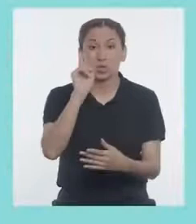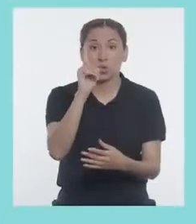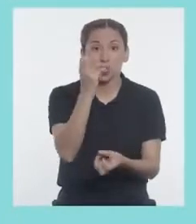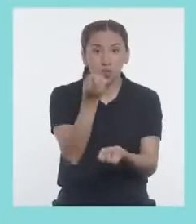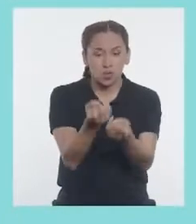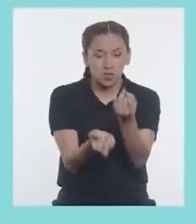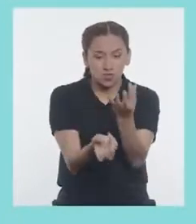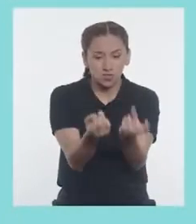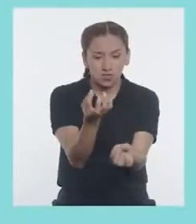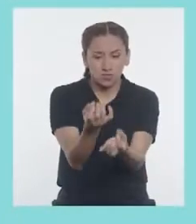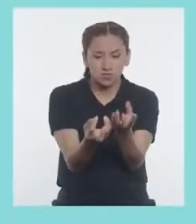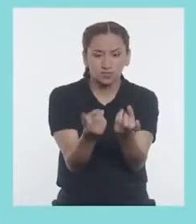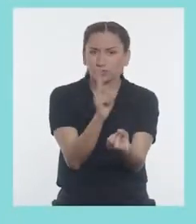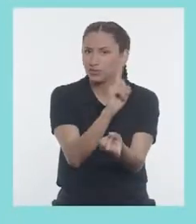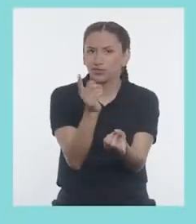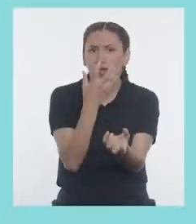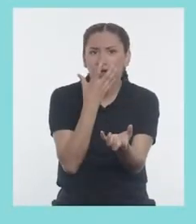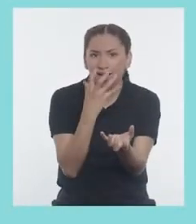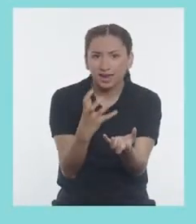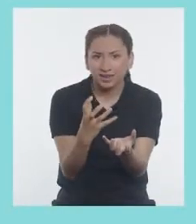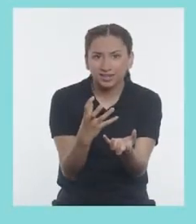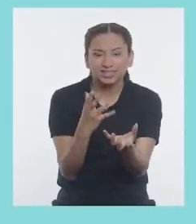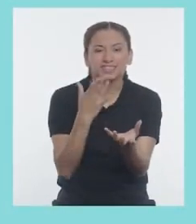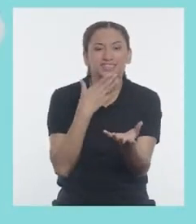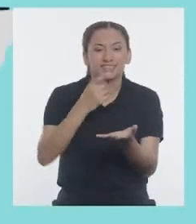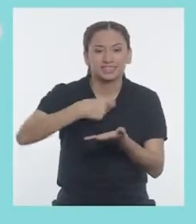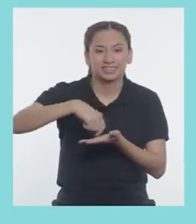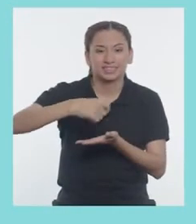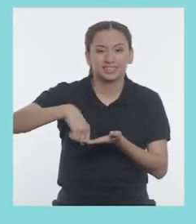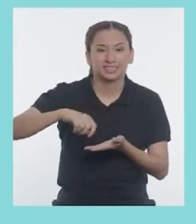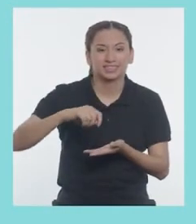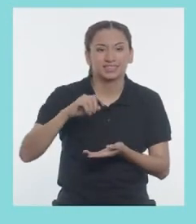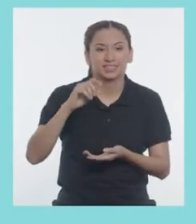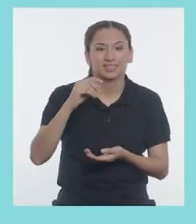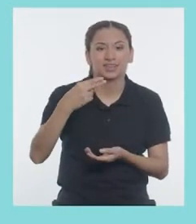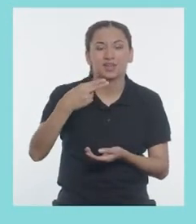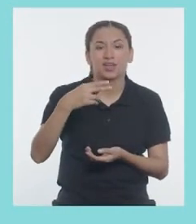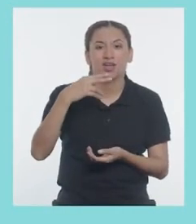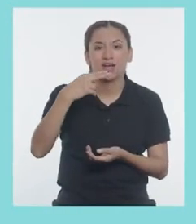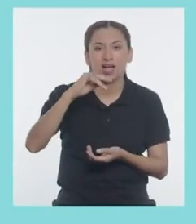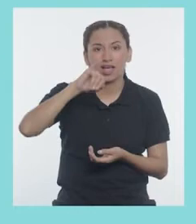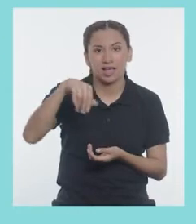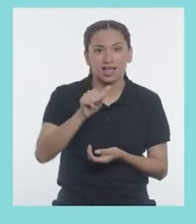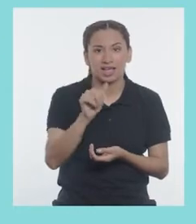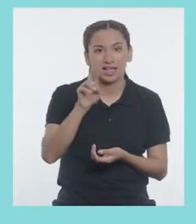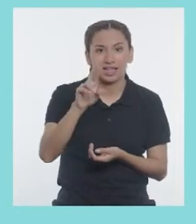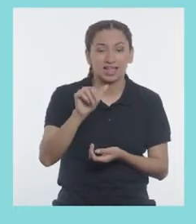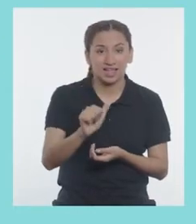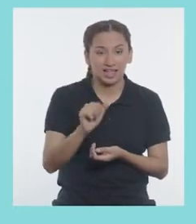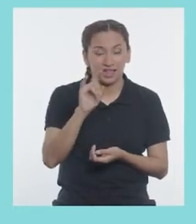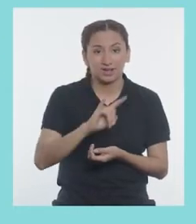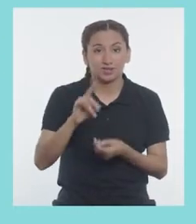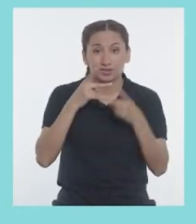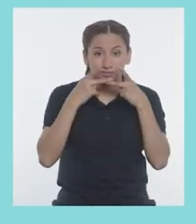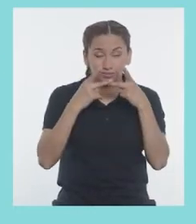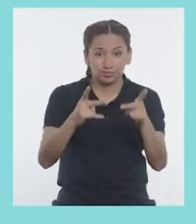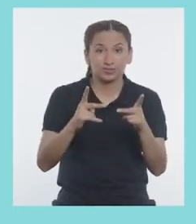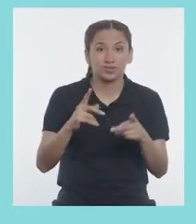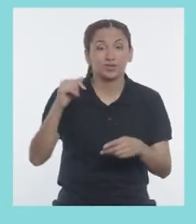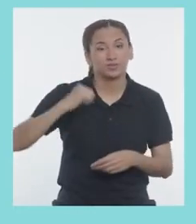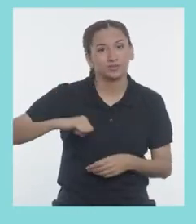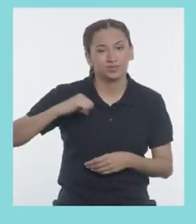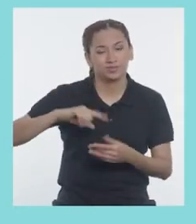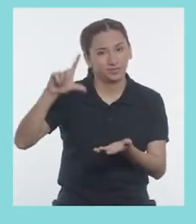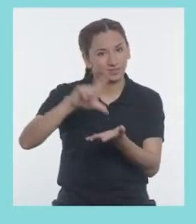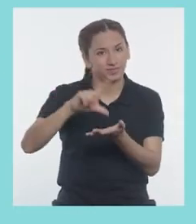Un Fueguito que no quema. Escrito por Cromwell Jara. Ilustrado por Daniel Maguiña y publicado